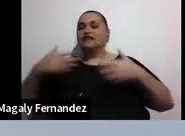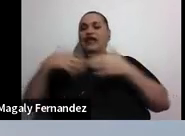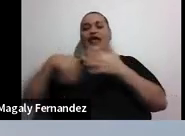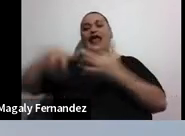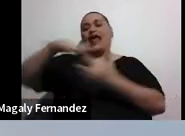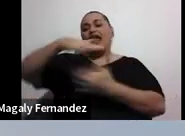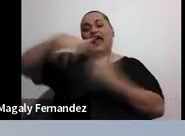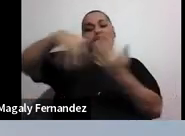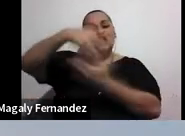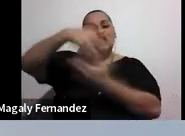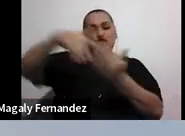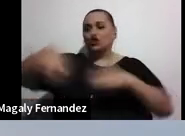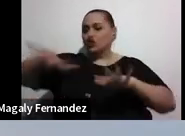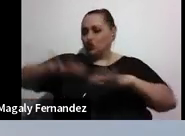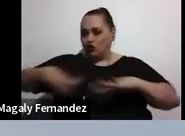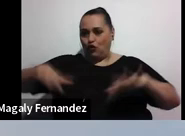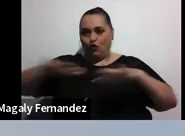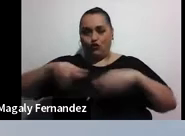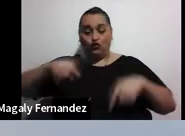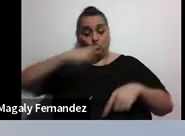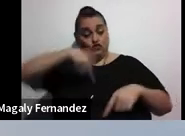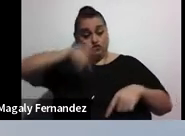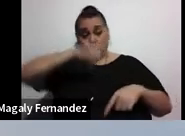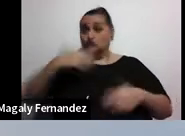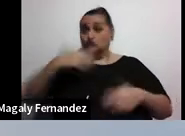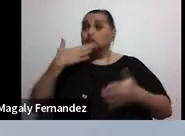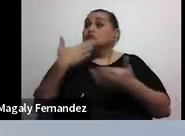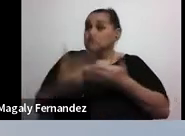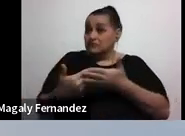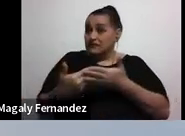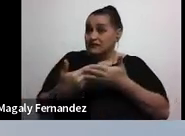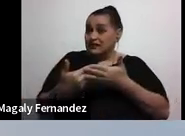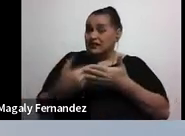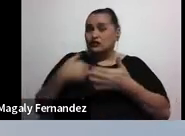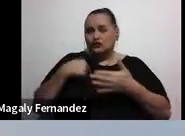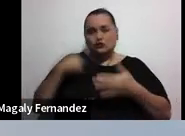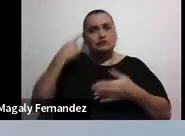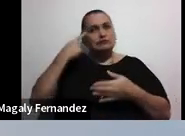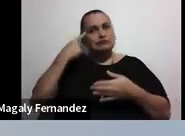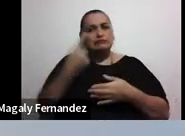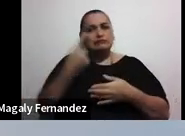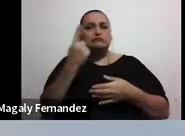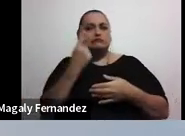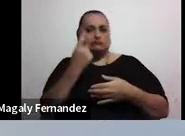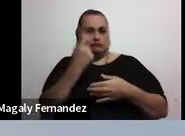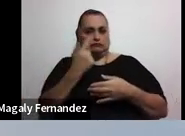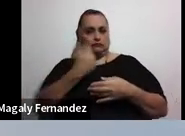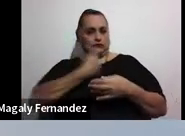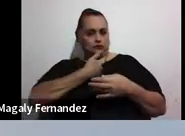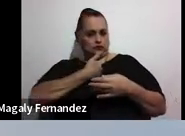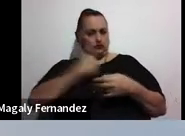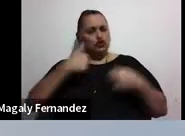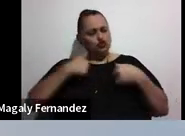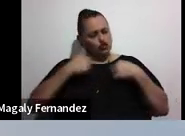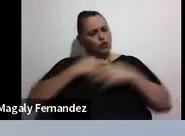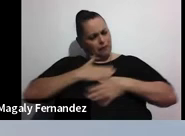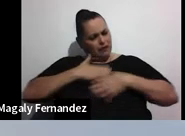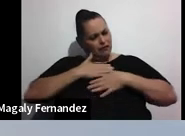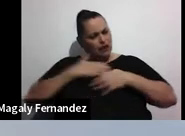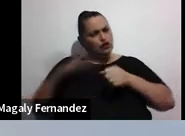Estar bien nos va a llevar a hacer las siguientes preguntas. En este caso, nosotros mismos. ¿Me estoy divirtiendo lo suficiente?